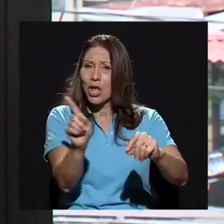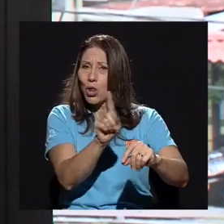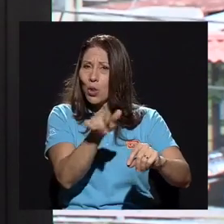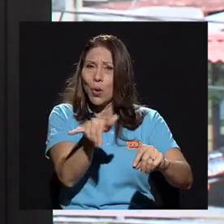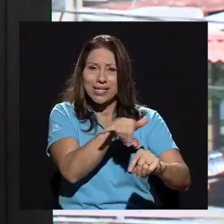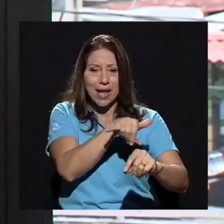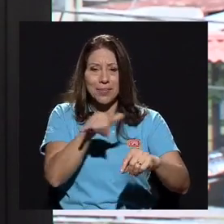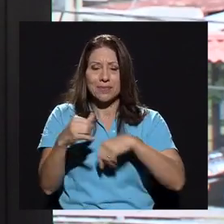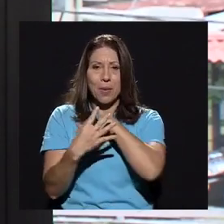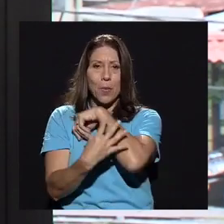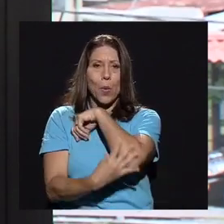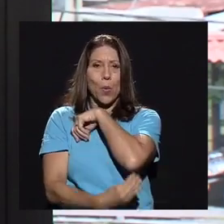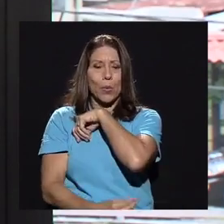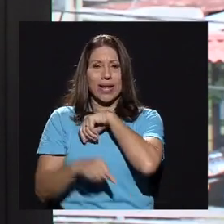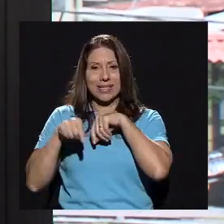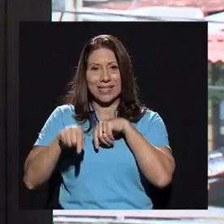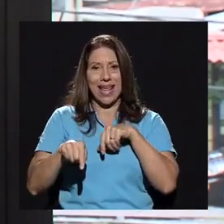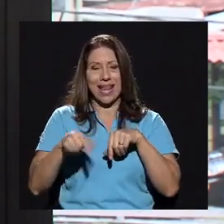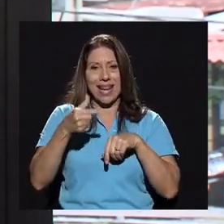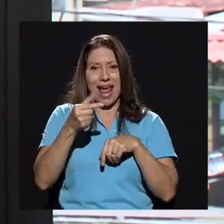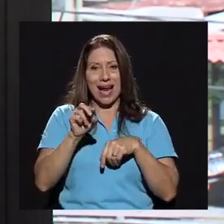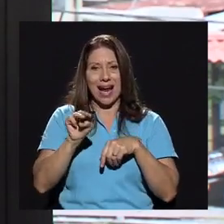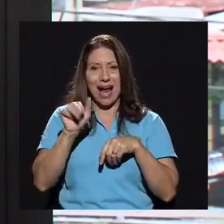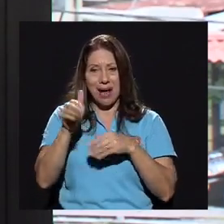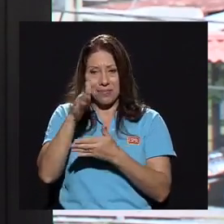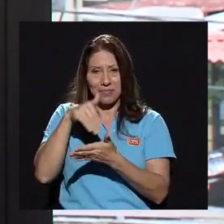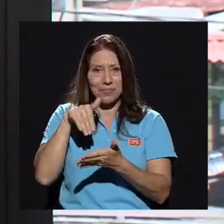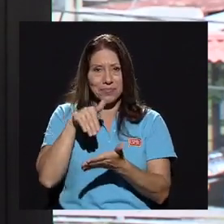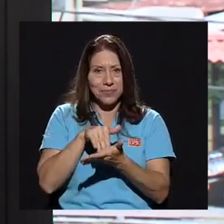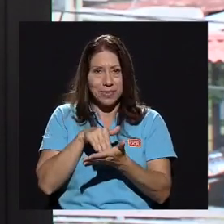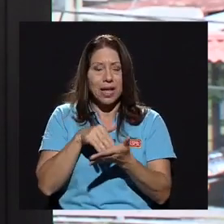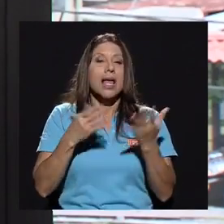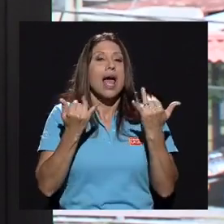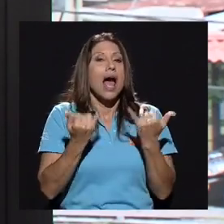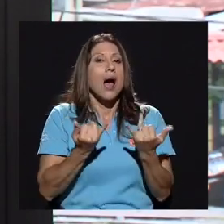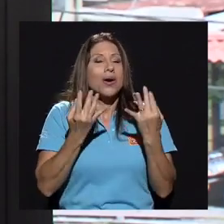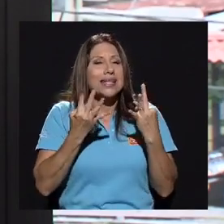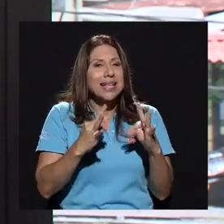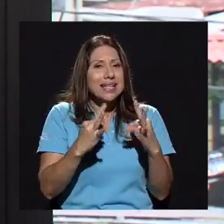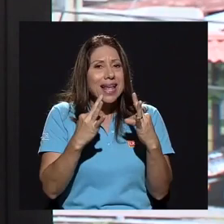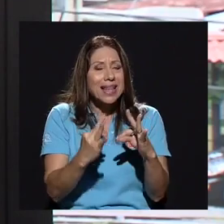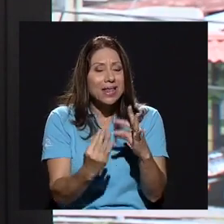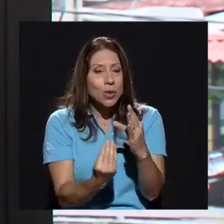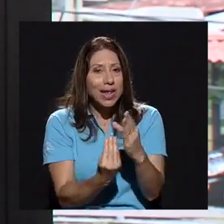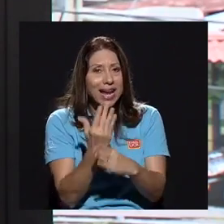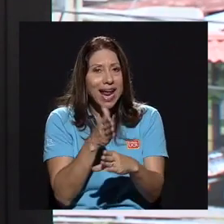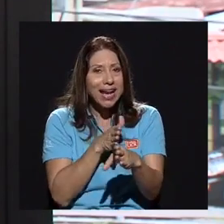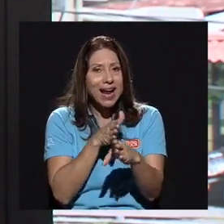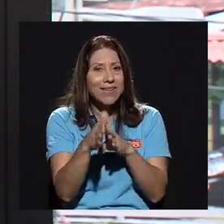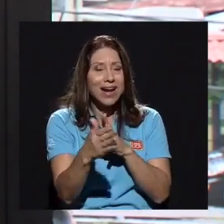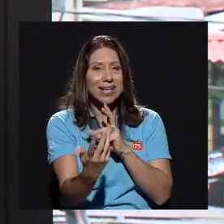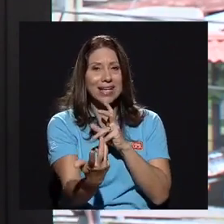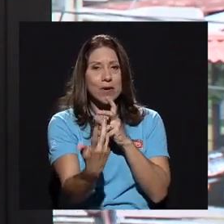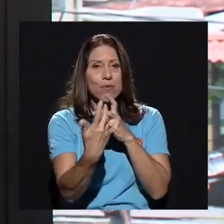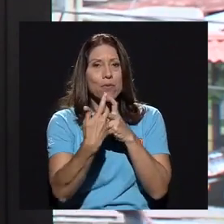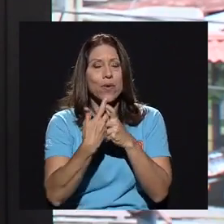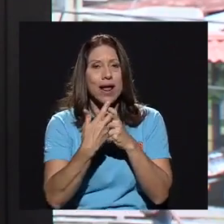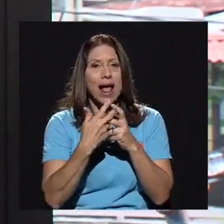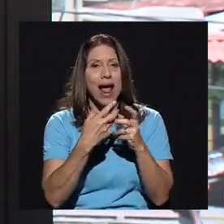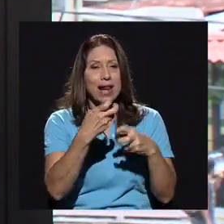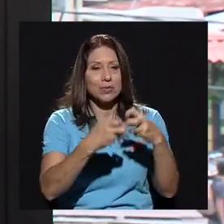pobreza que se vive en la gran área metropolitana. Y que se están tratando de crear carreras que respondan a la